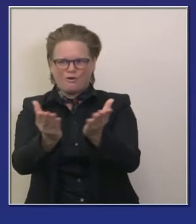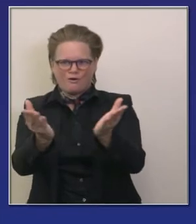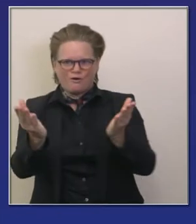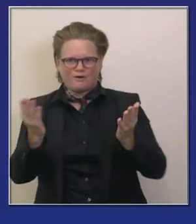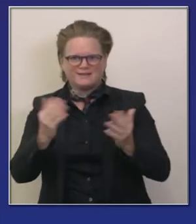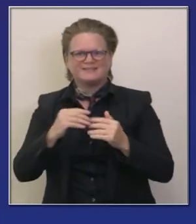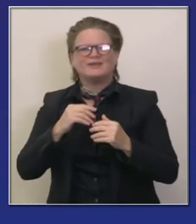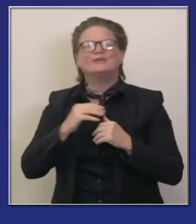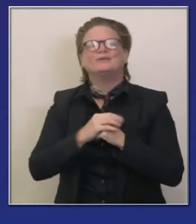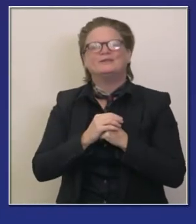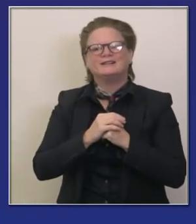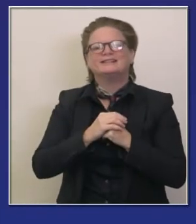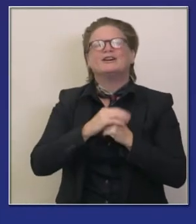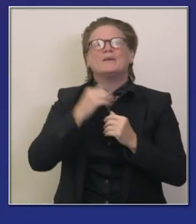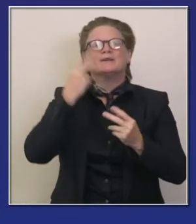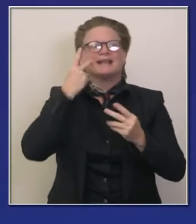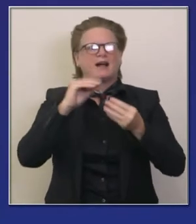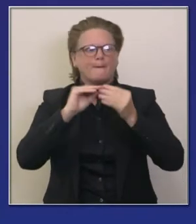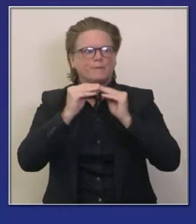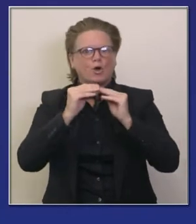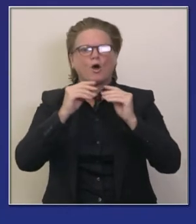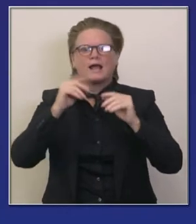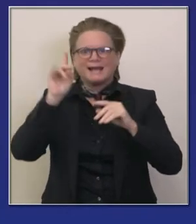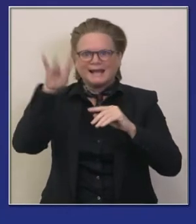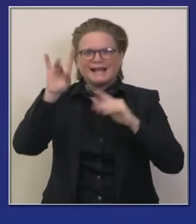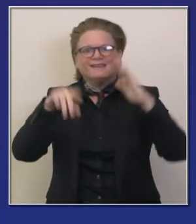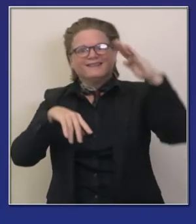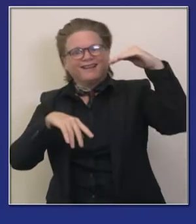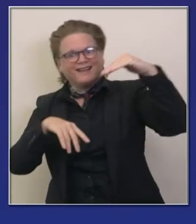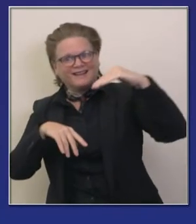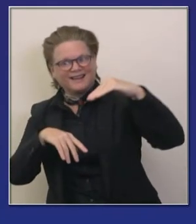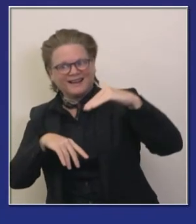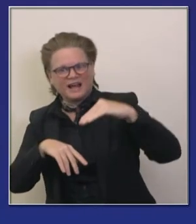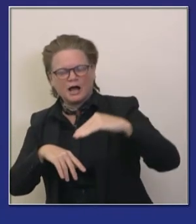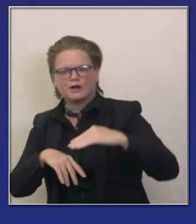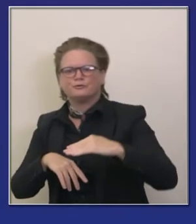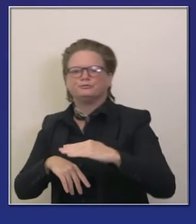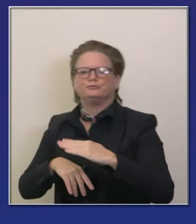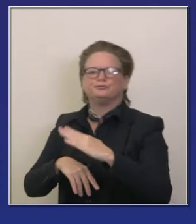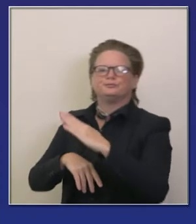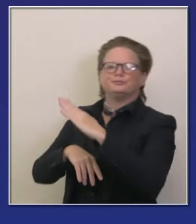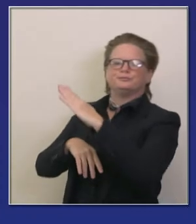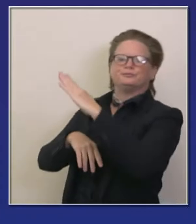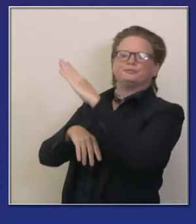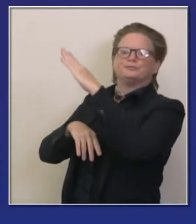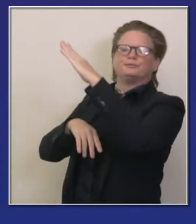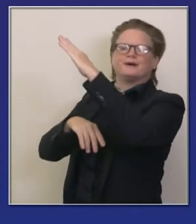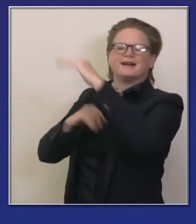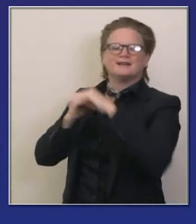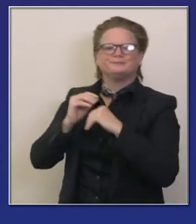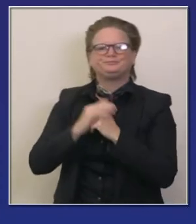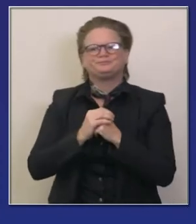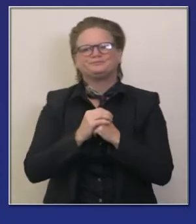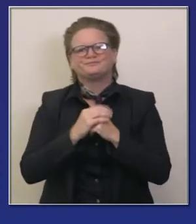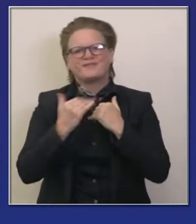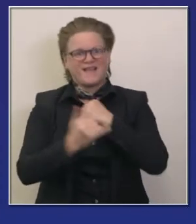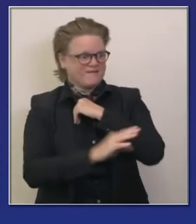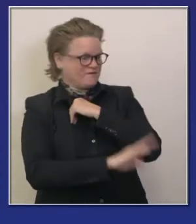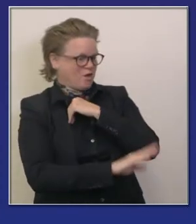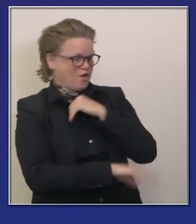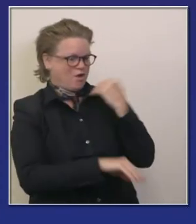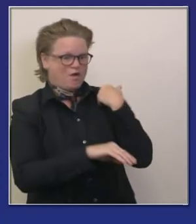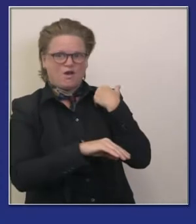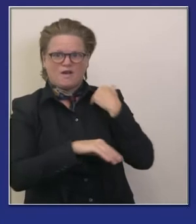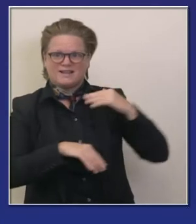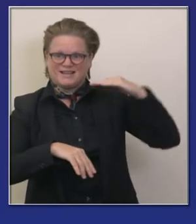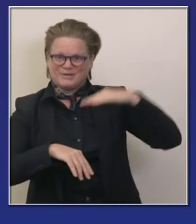septiembre octubre y ahora comenzamos a ascender en noviembre y estamos a 8.4 por ciento índice de positividad ahora en el